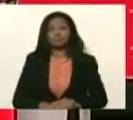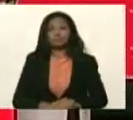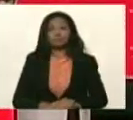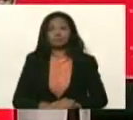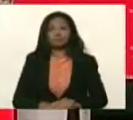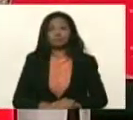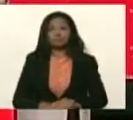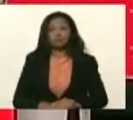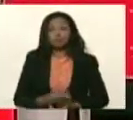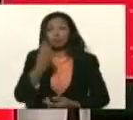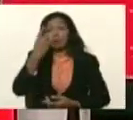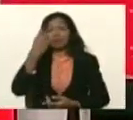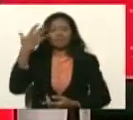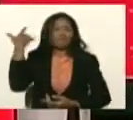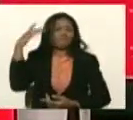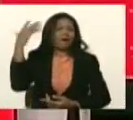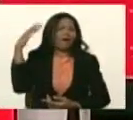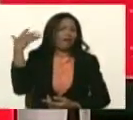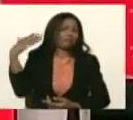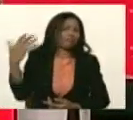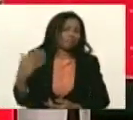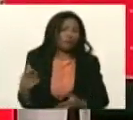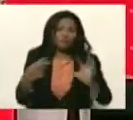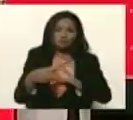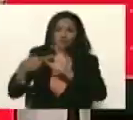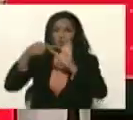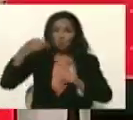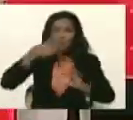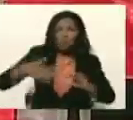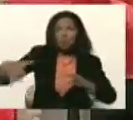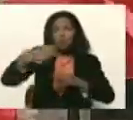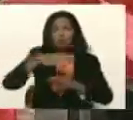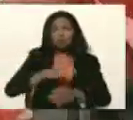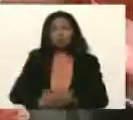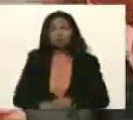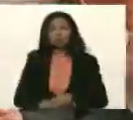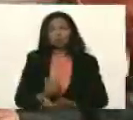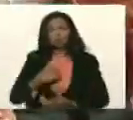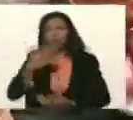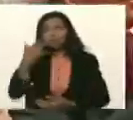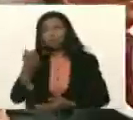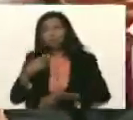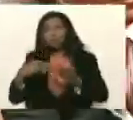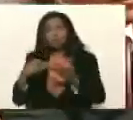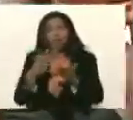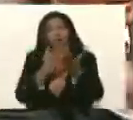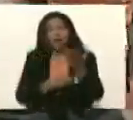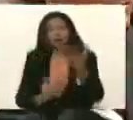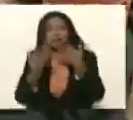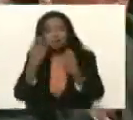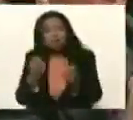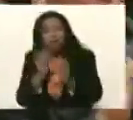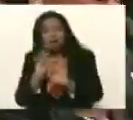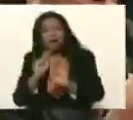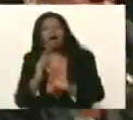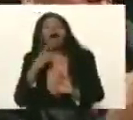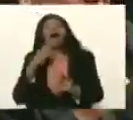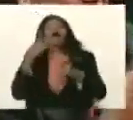¿ah? Unidos con el pueblo, y ahora yo entiendo, que antes, no podía entender,